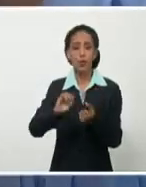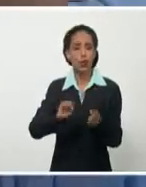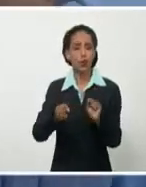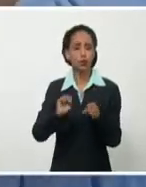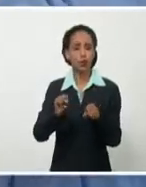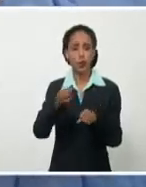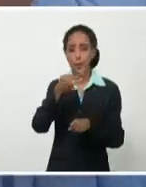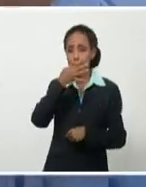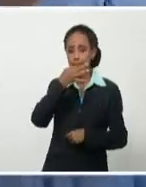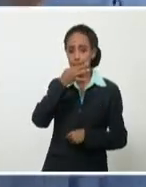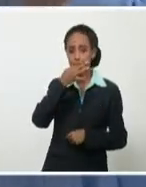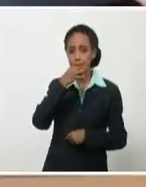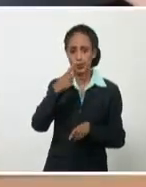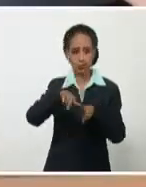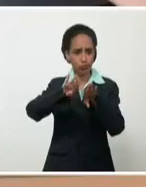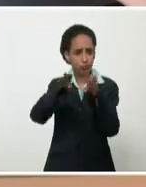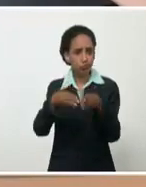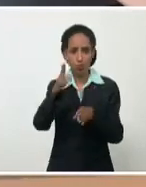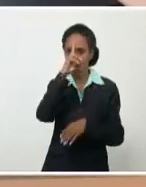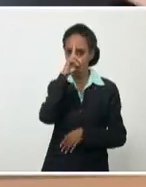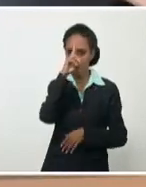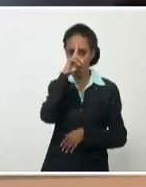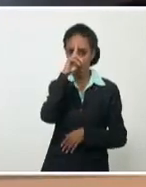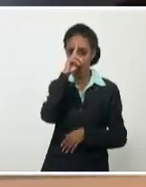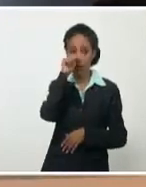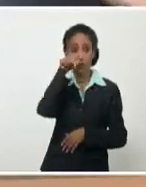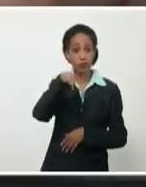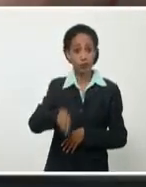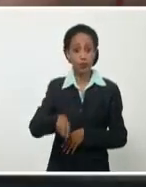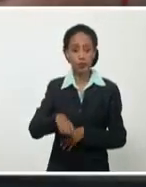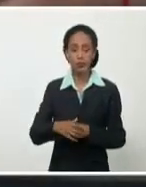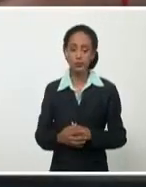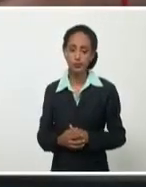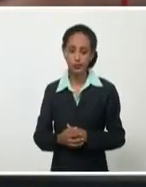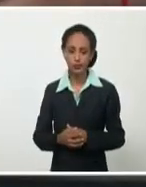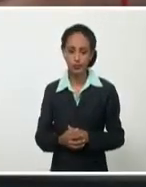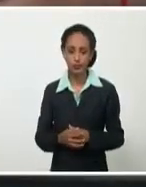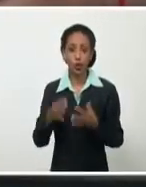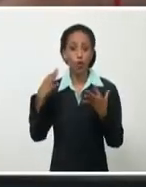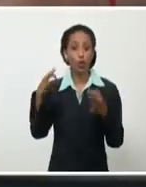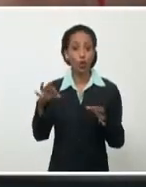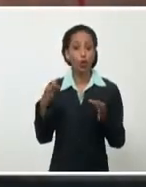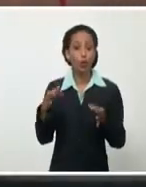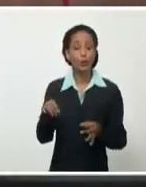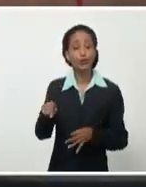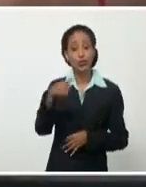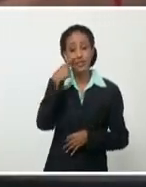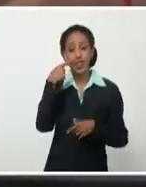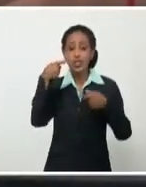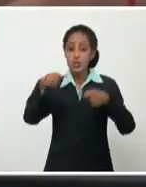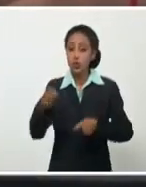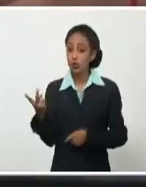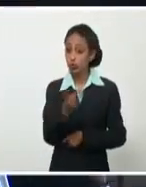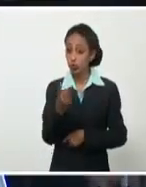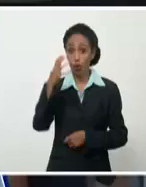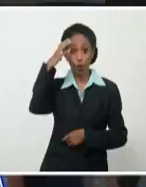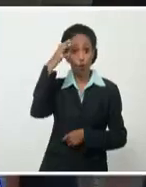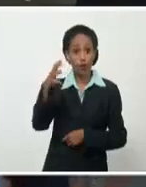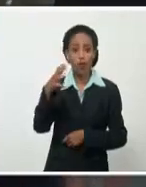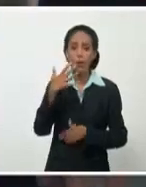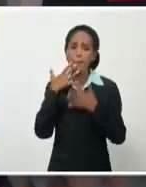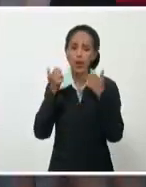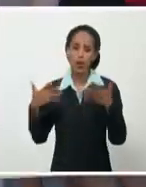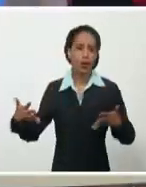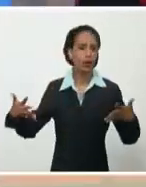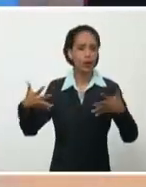Medicamentos, Equipos y Dispositivos Médicos, Cegmed. El documento pauta la decisión de ambos gobiernos de fortalecer la